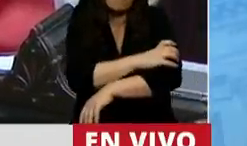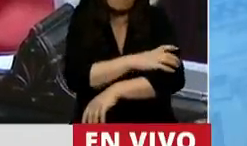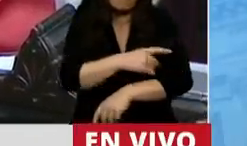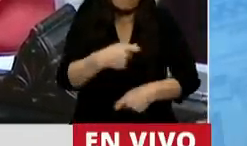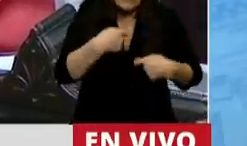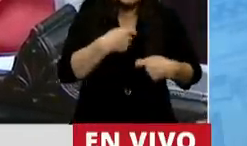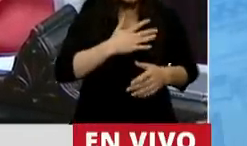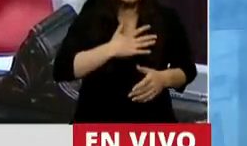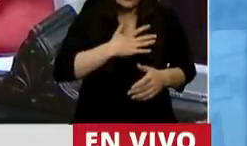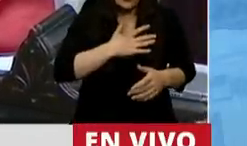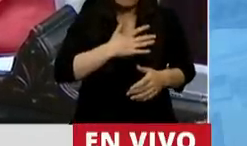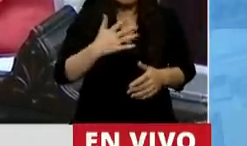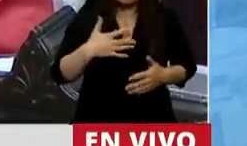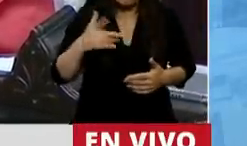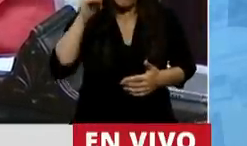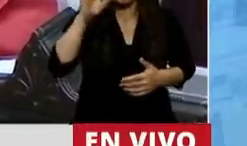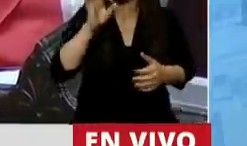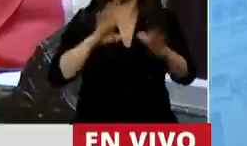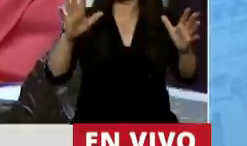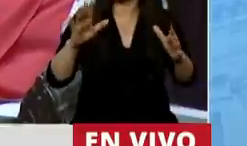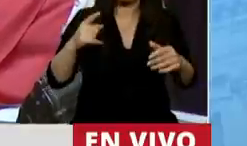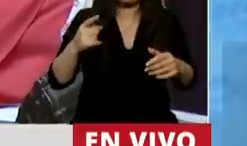opinar libremente.